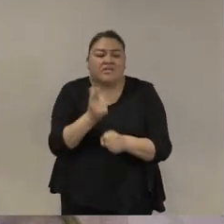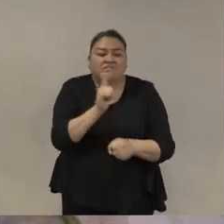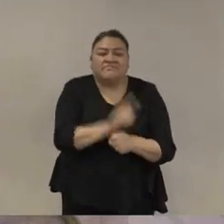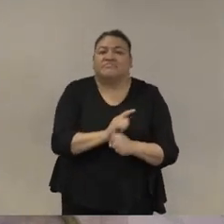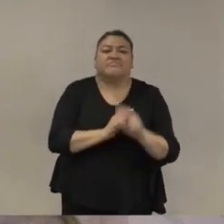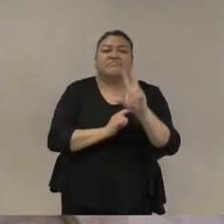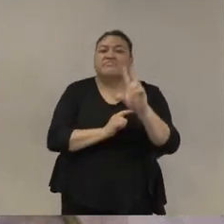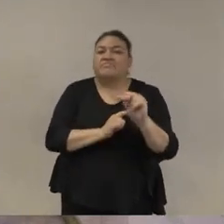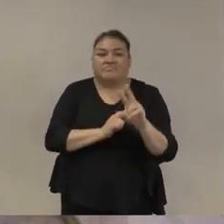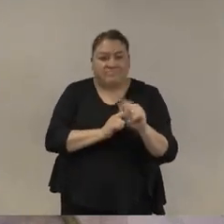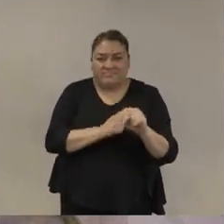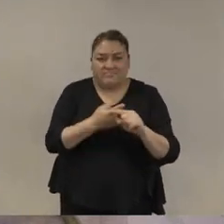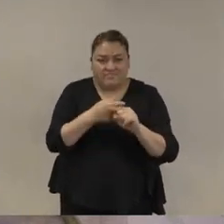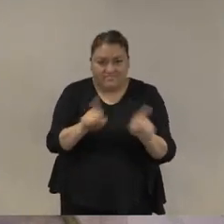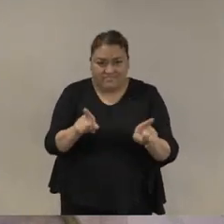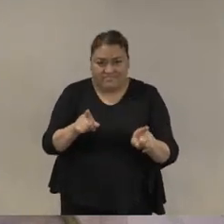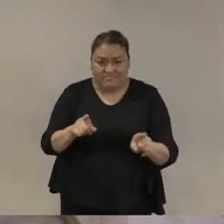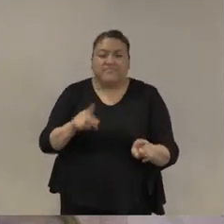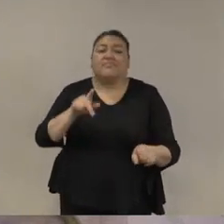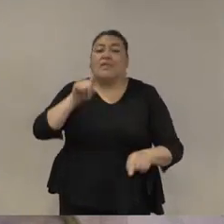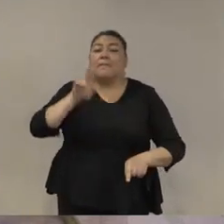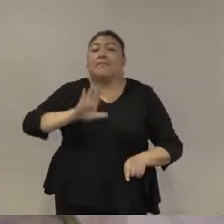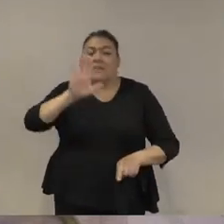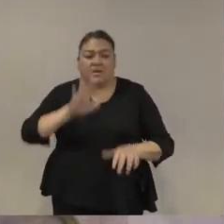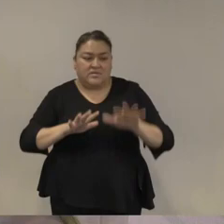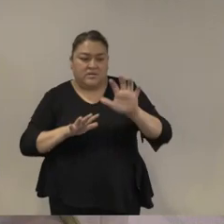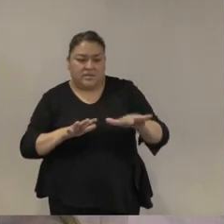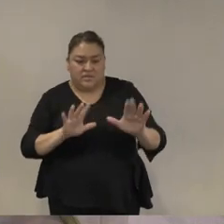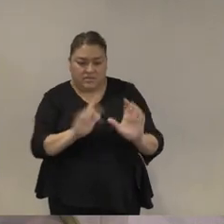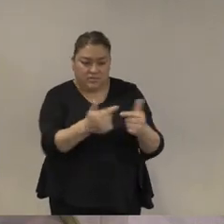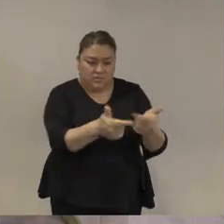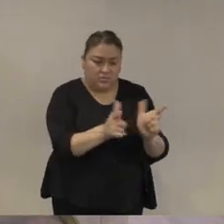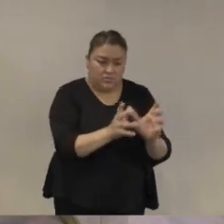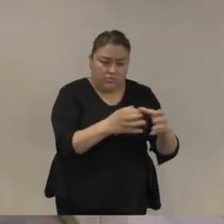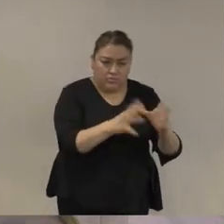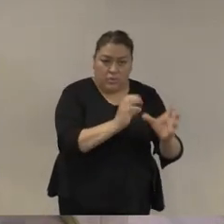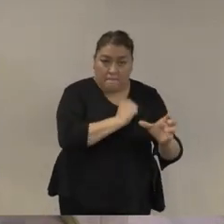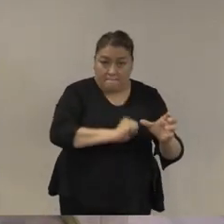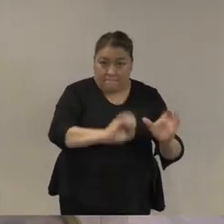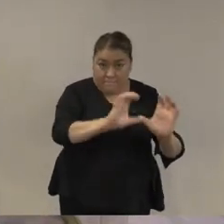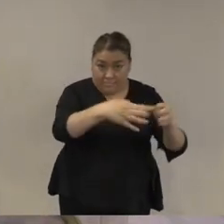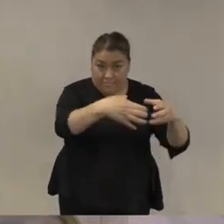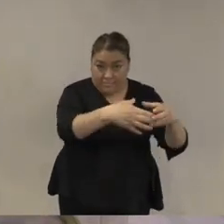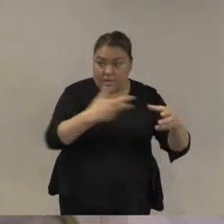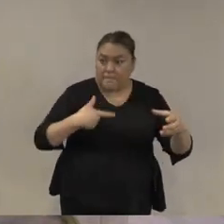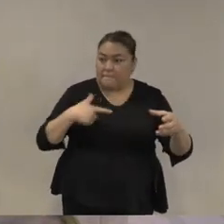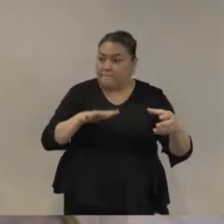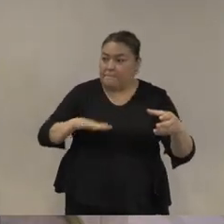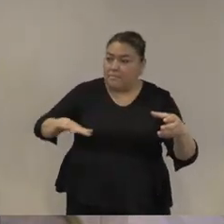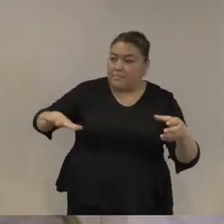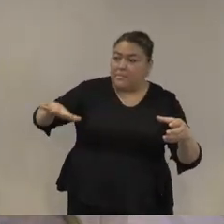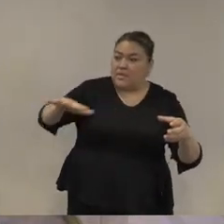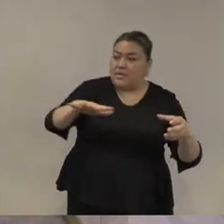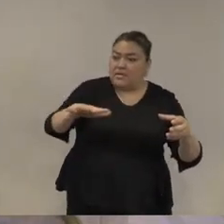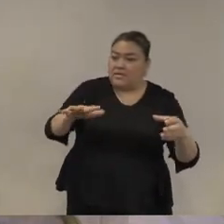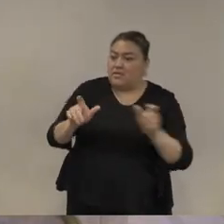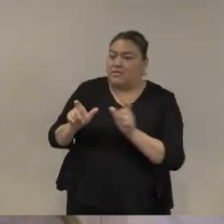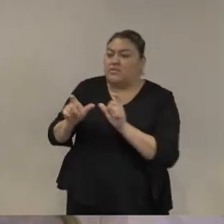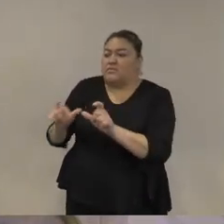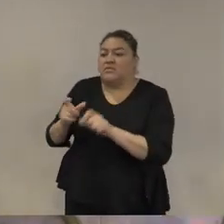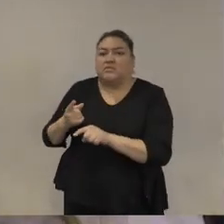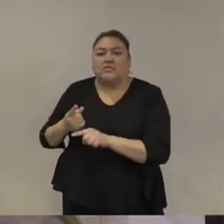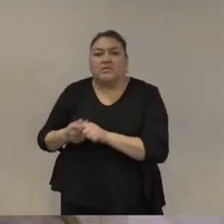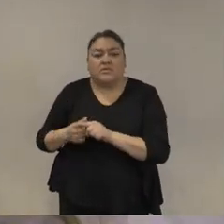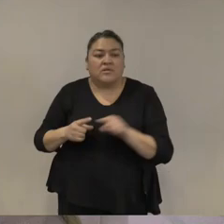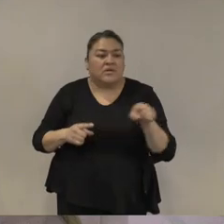depende de equilibrios entre actores criminales y la seguridad de los ciudadanos depende en última instancia de